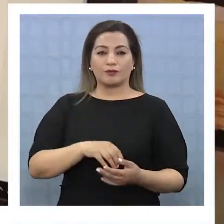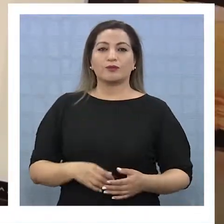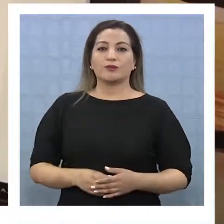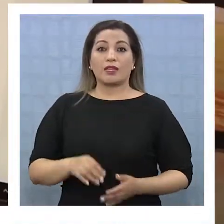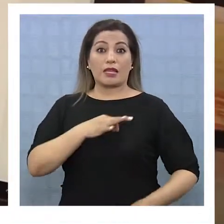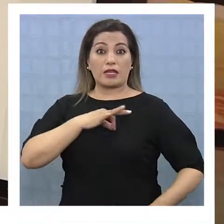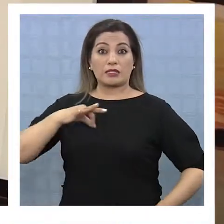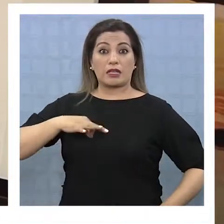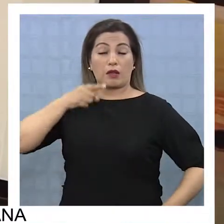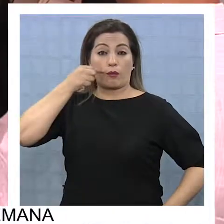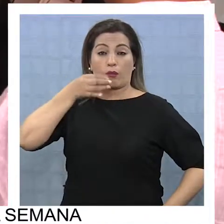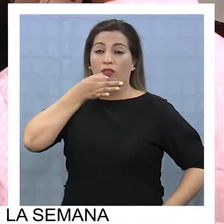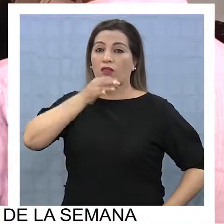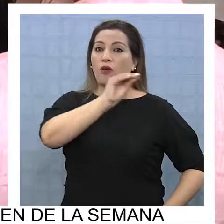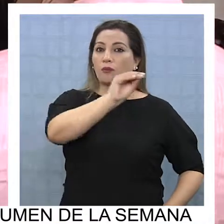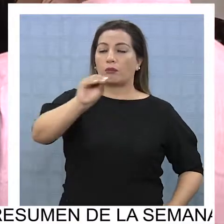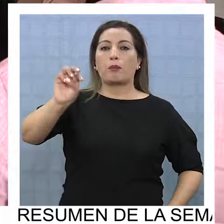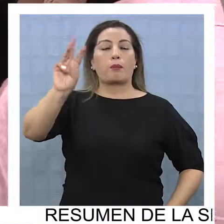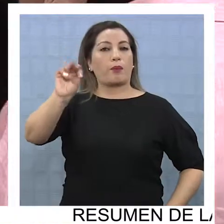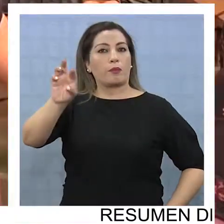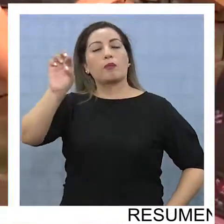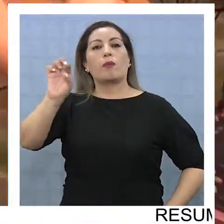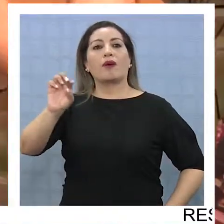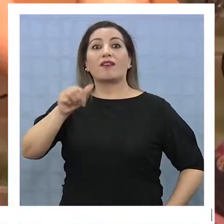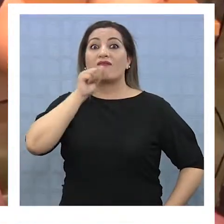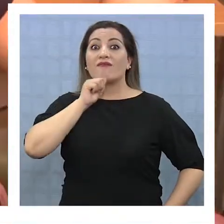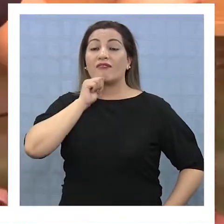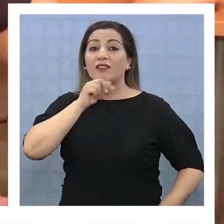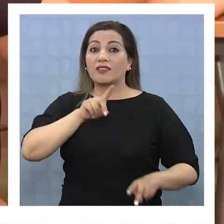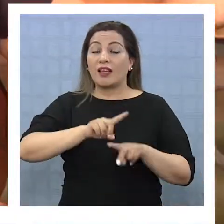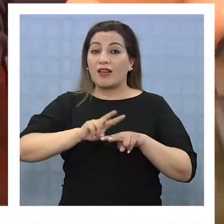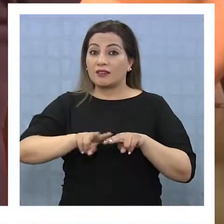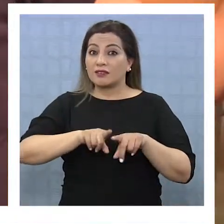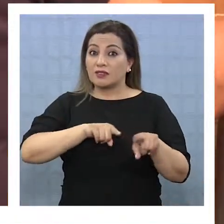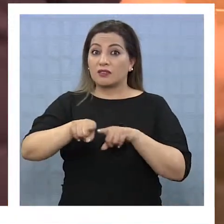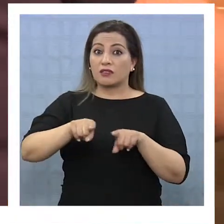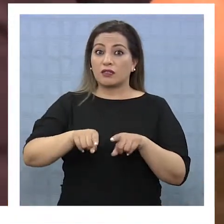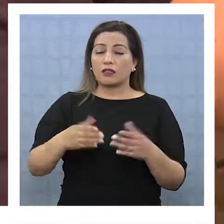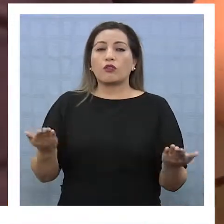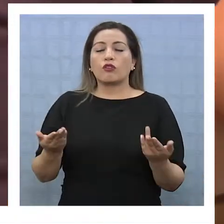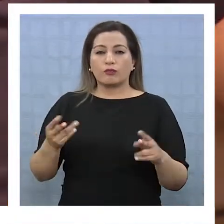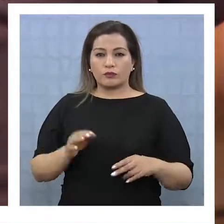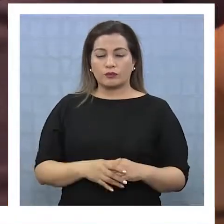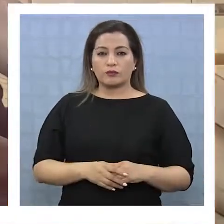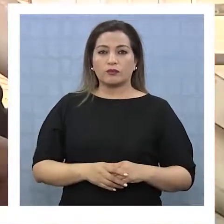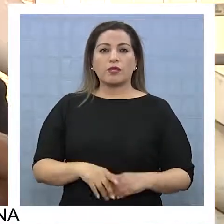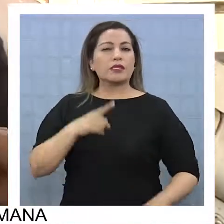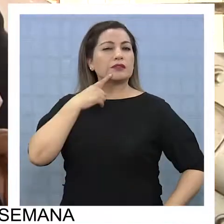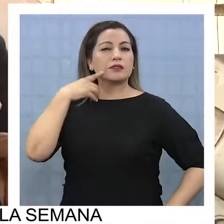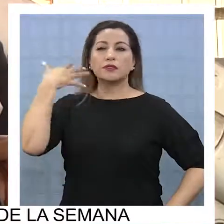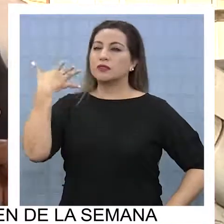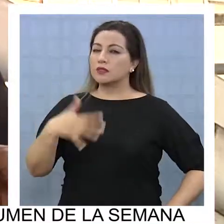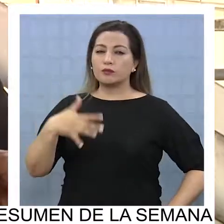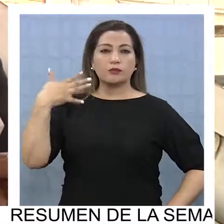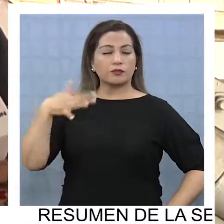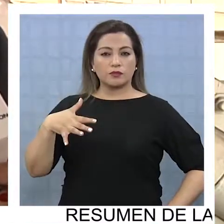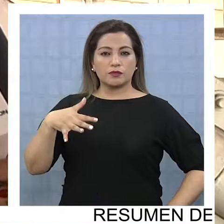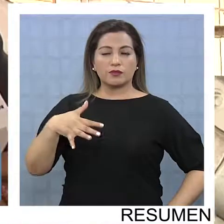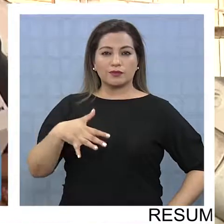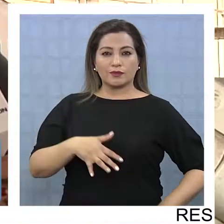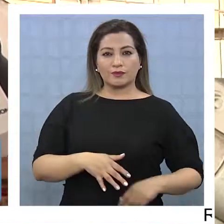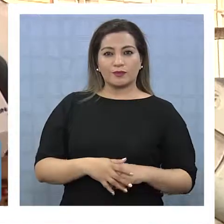El Ceremi hizo el llamado a los apoderados que aún no realizan el trámite a hacerlo de manera informada. Es muy importante el